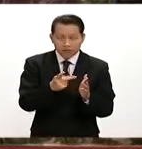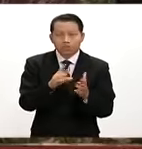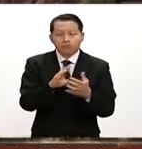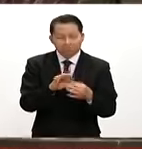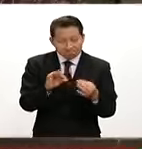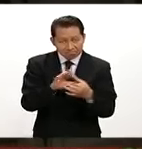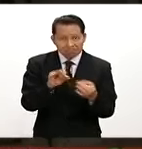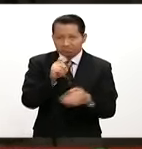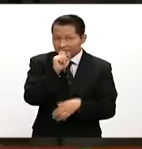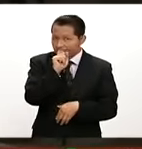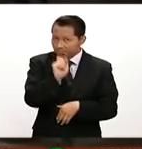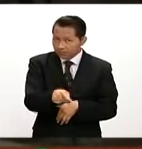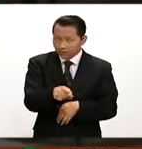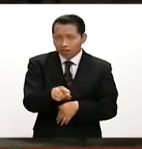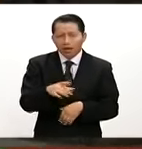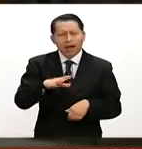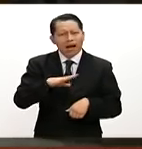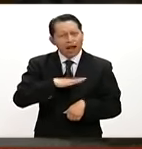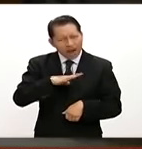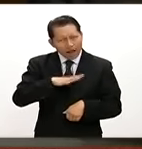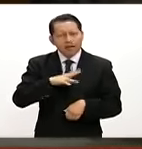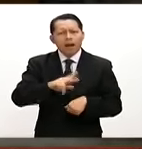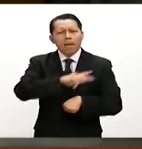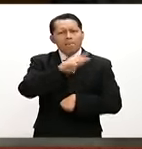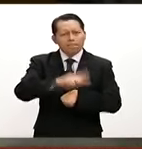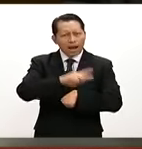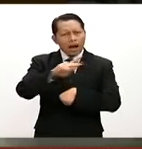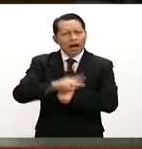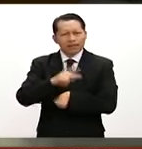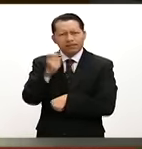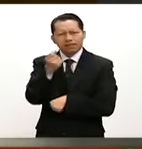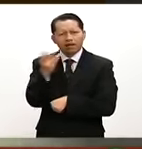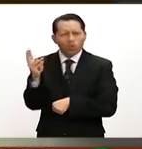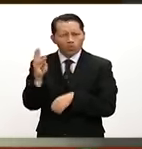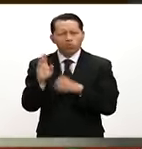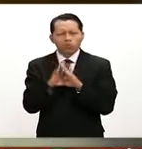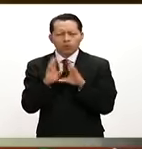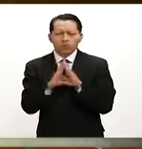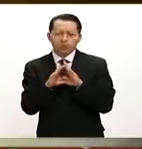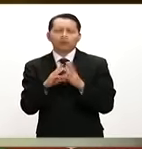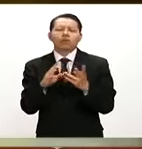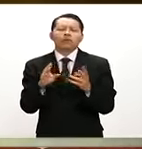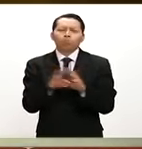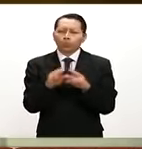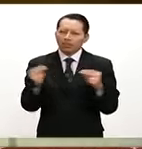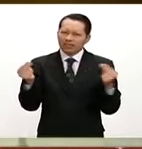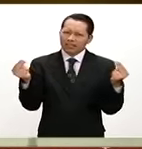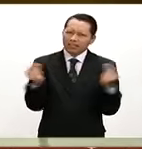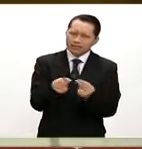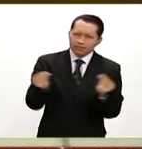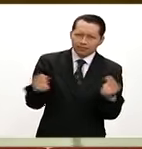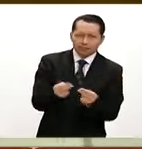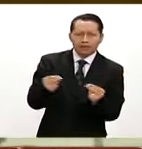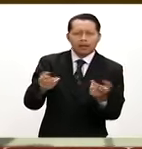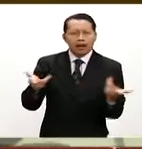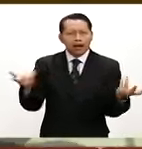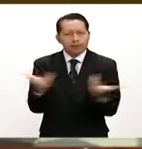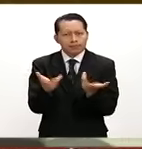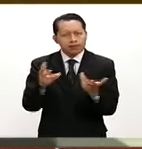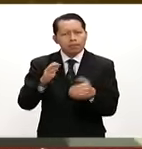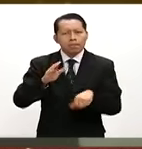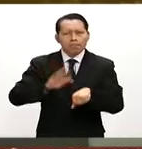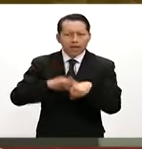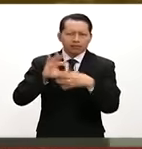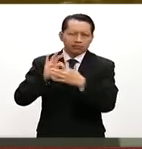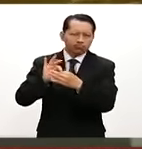una gran euforia por algunos países que tenían la necesidad de generar una armonía